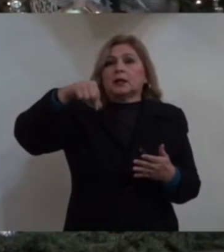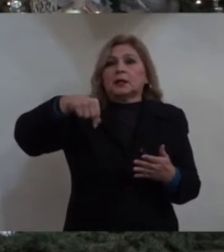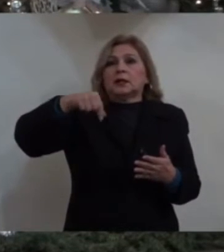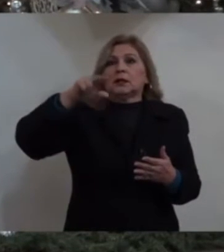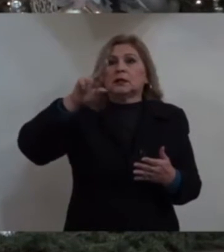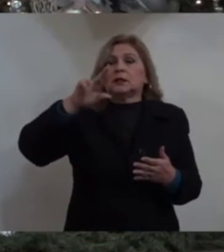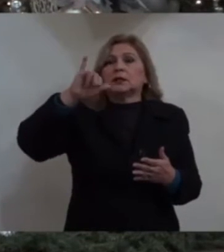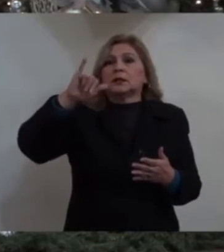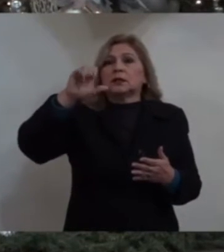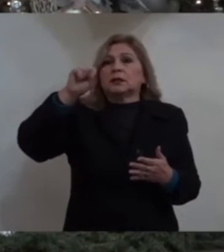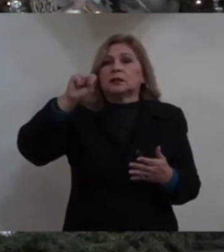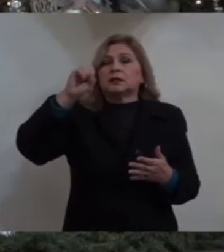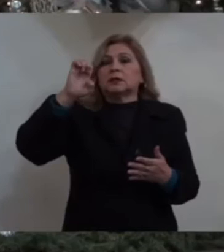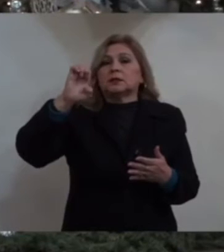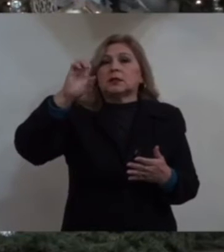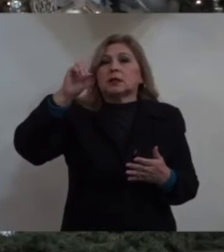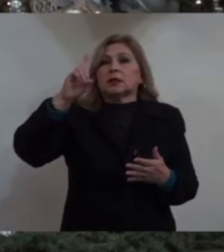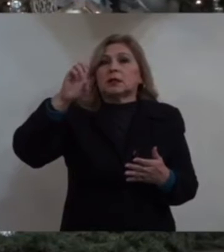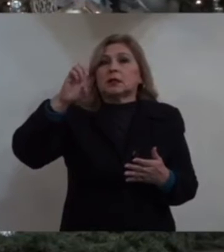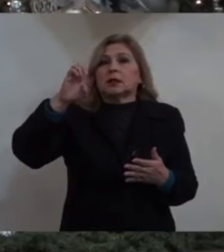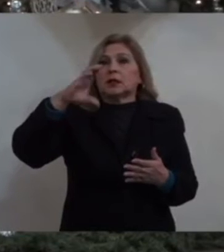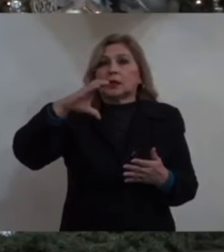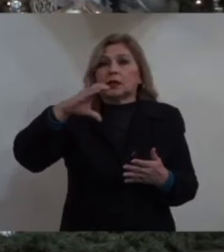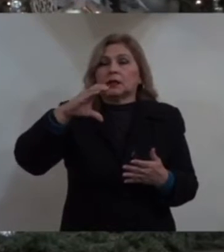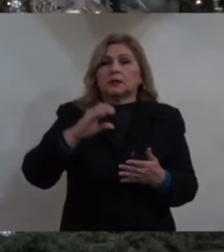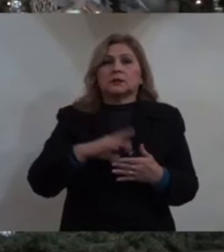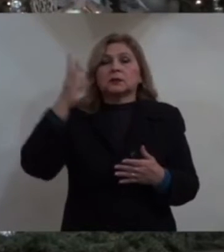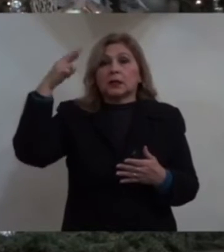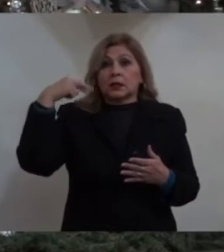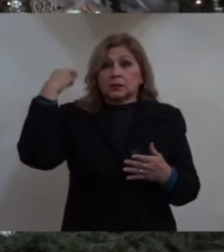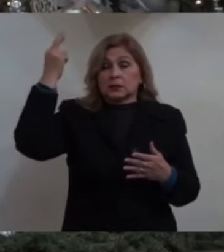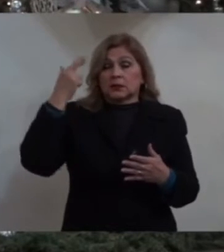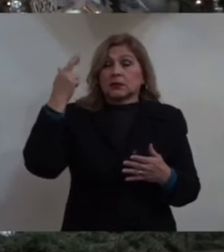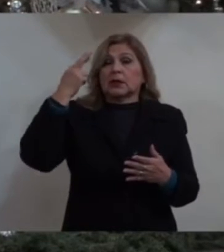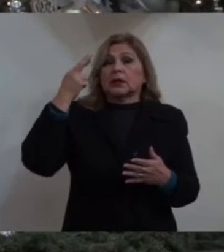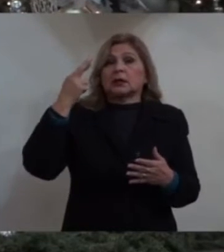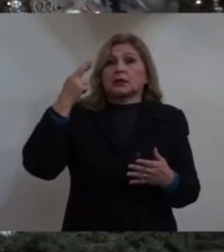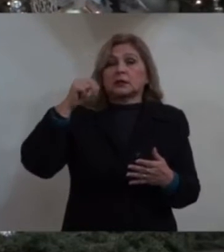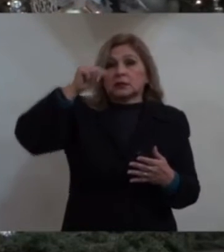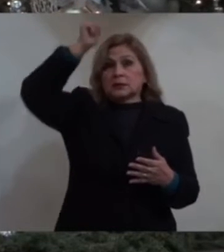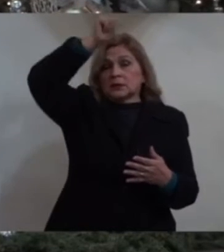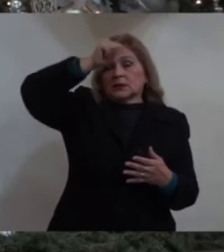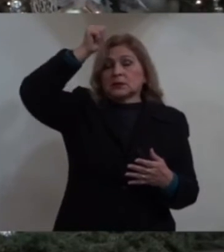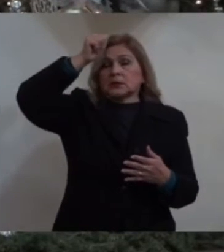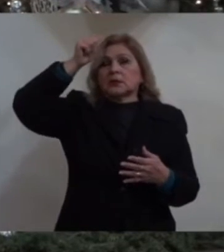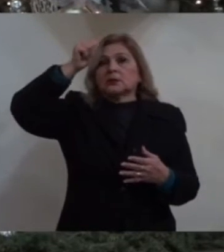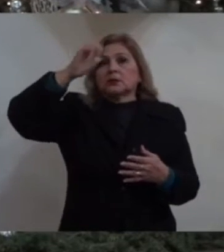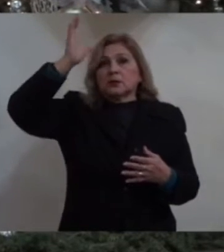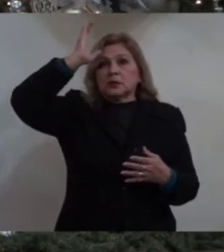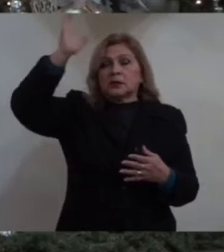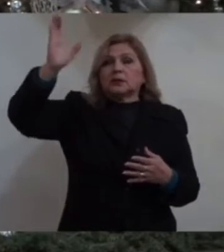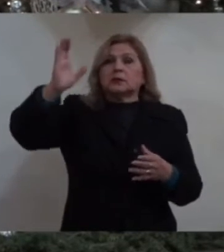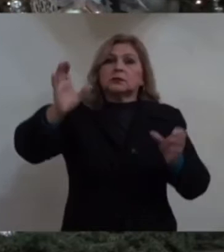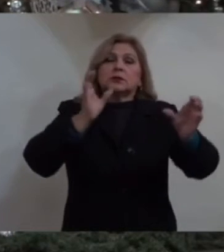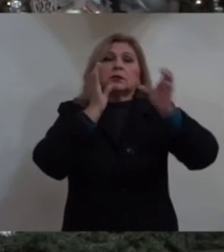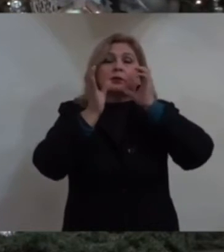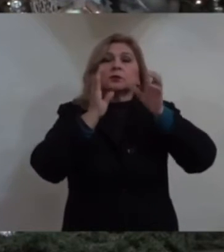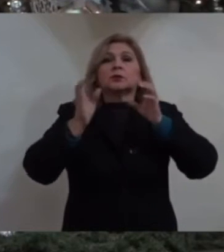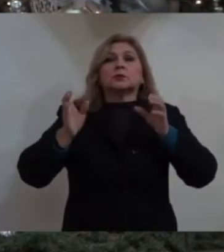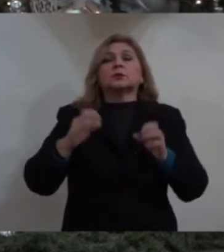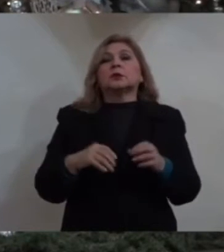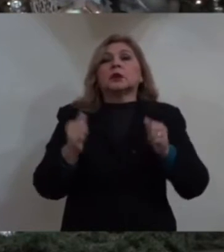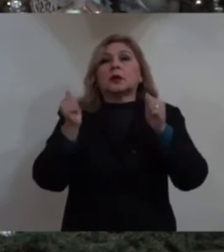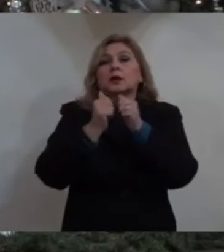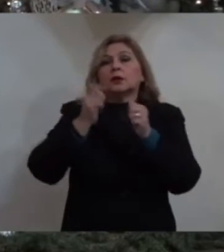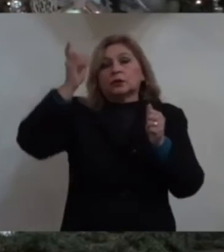Cristo es rey, Cristo es sacerdote, él nos comunica con Dios, porque